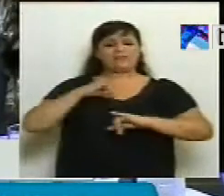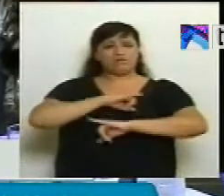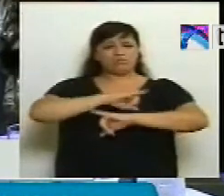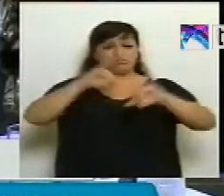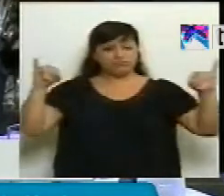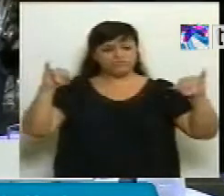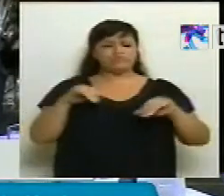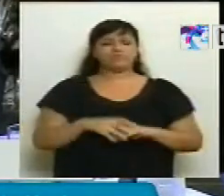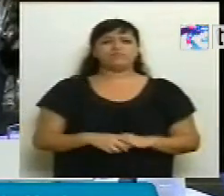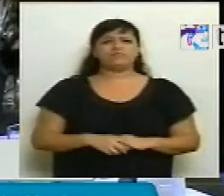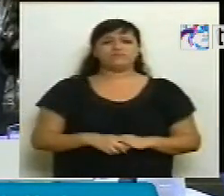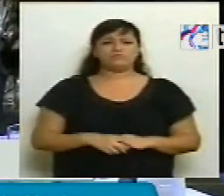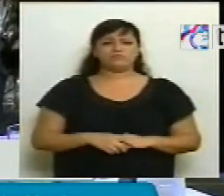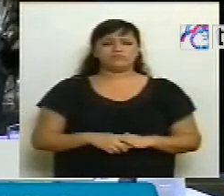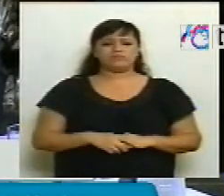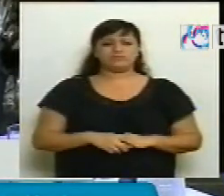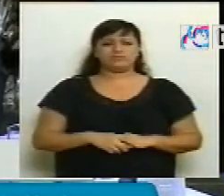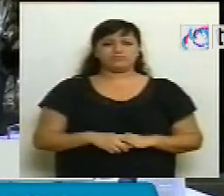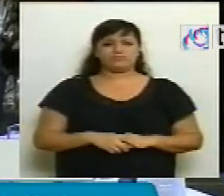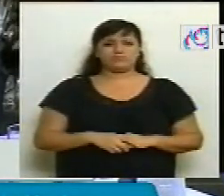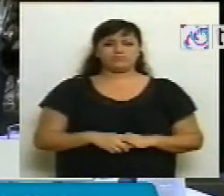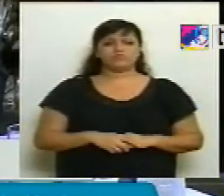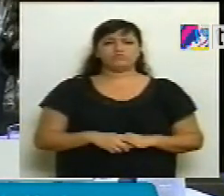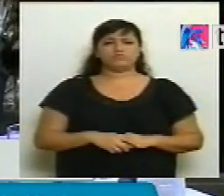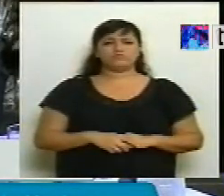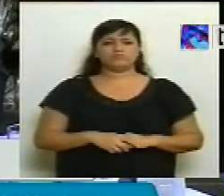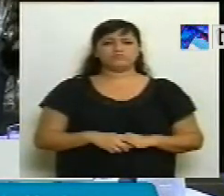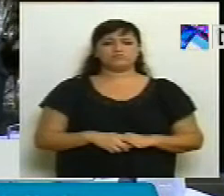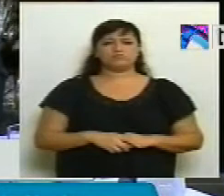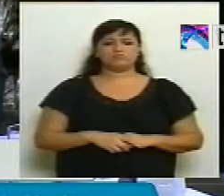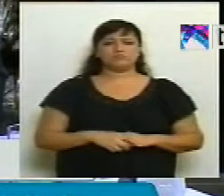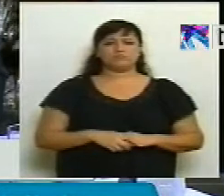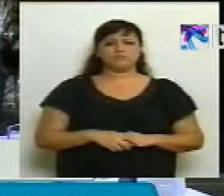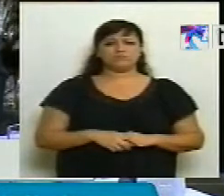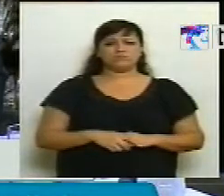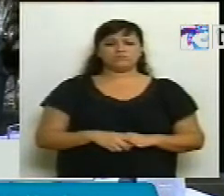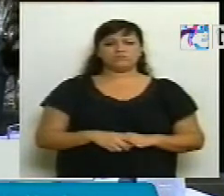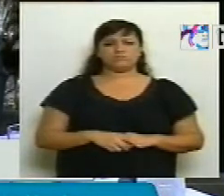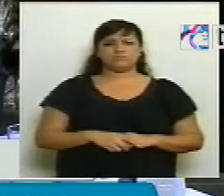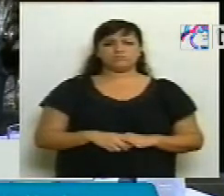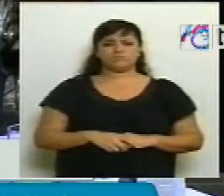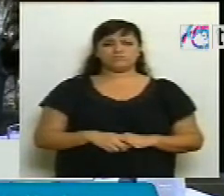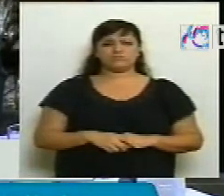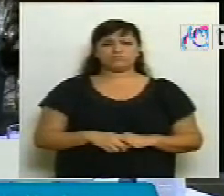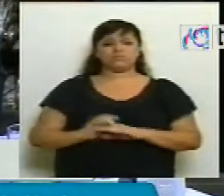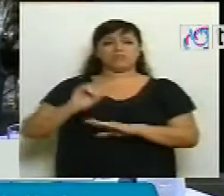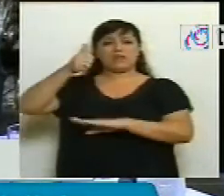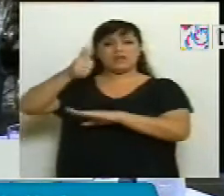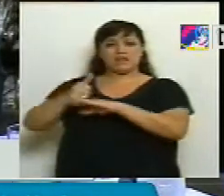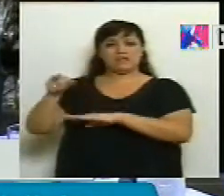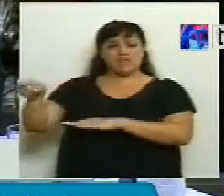que se encuentra en la antesala el